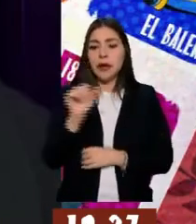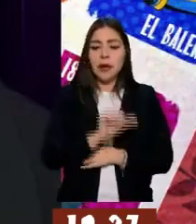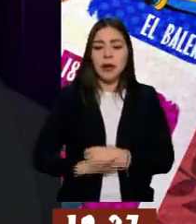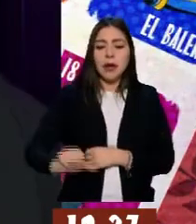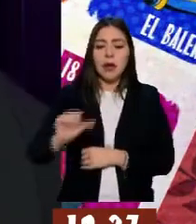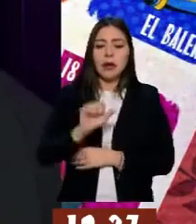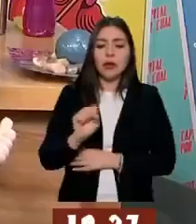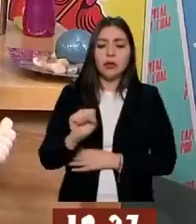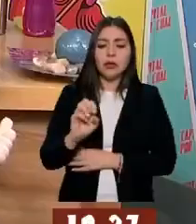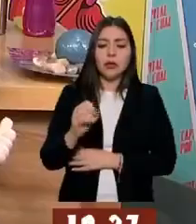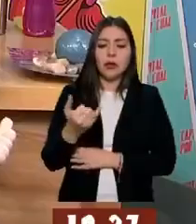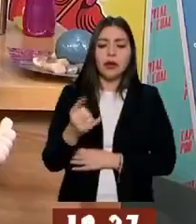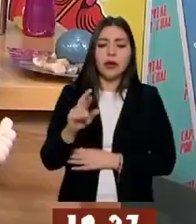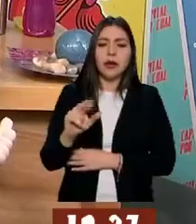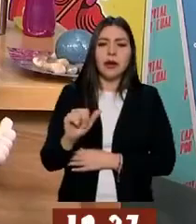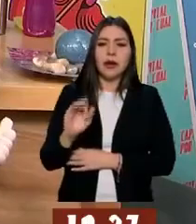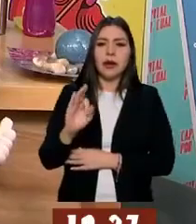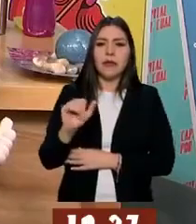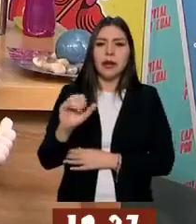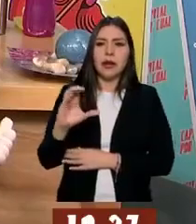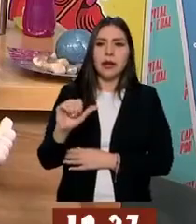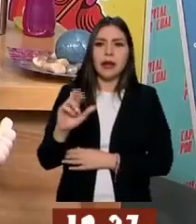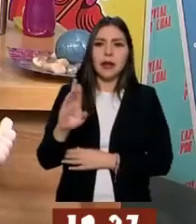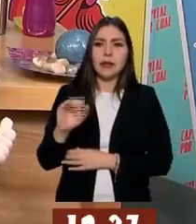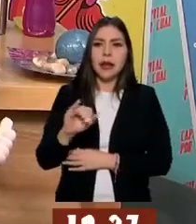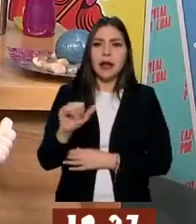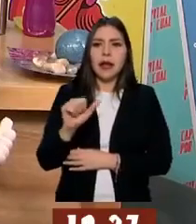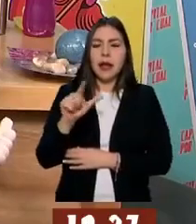Rafa Carvajal. En todos lados estamos así, pues quieren iniciar la campaña de donación de alimentos.